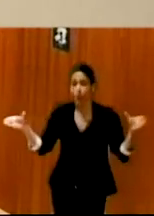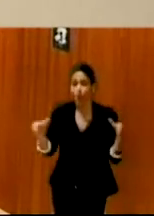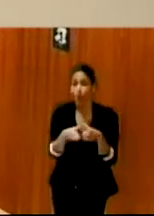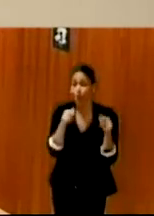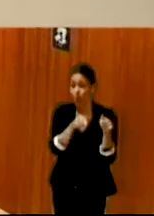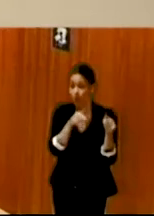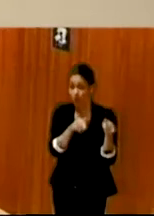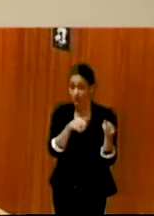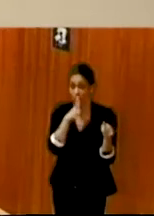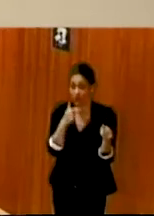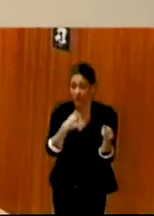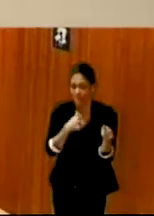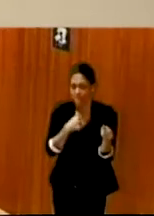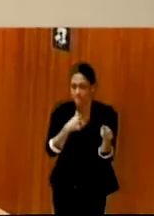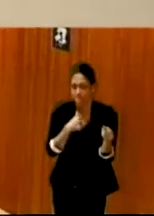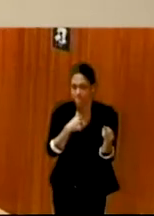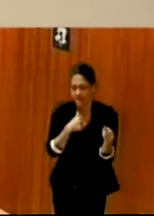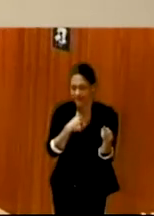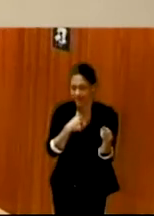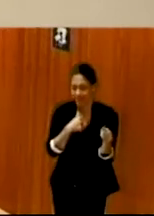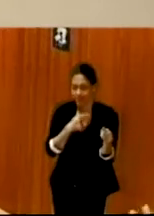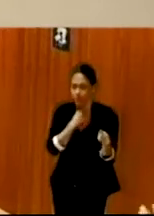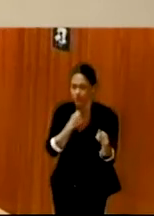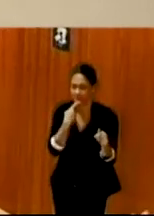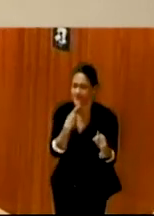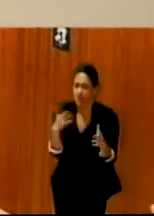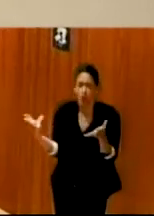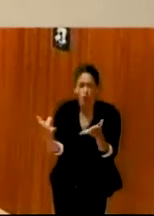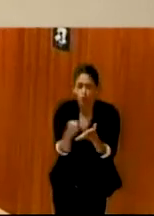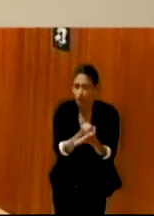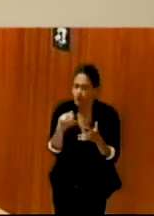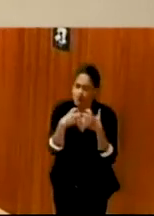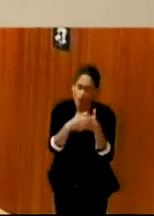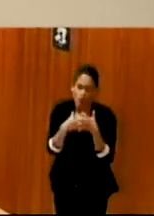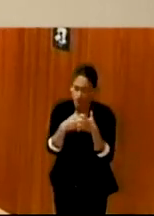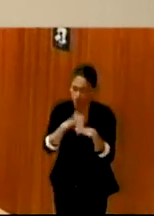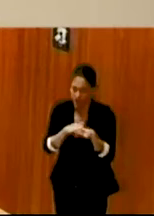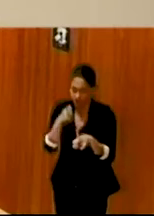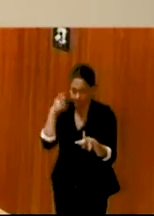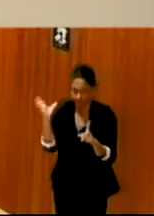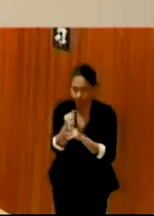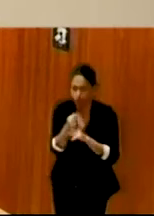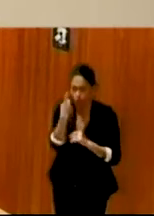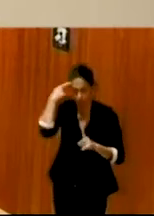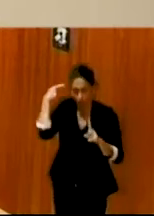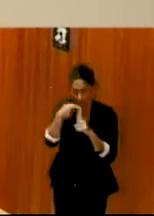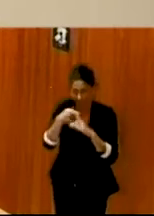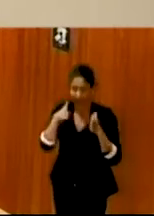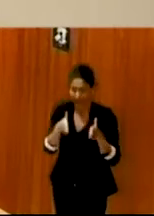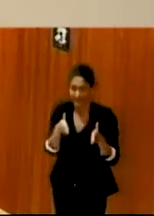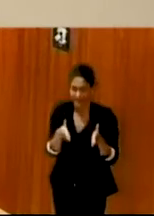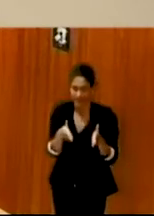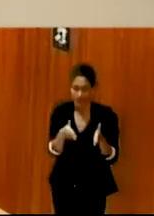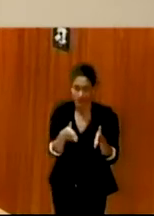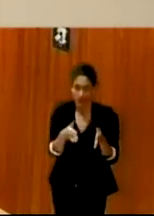sugiere el todos a una. Una comunidad es un grupo de personas con un mismo objetivo, pero